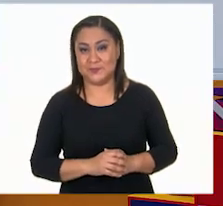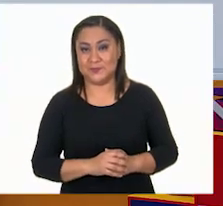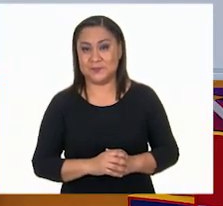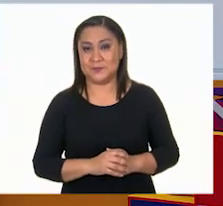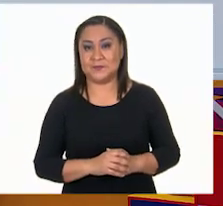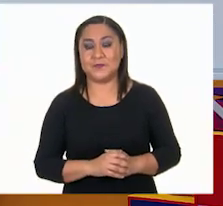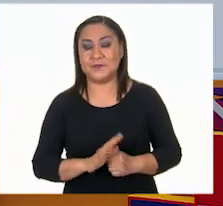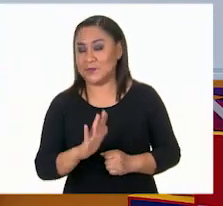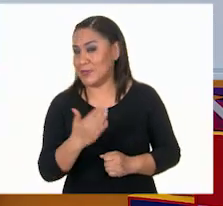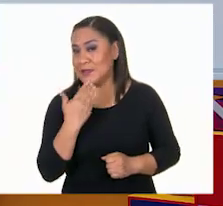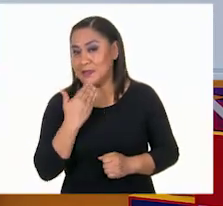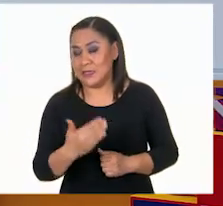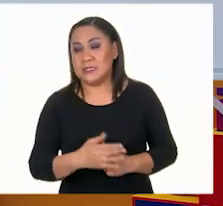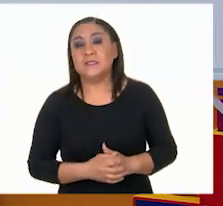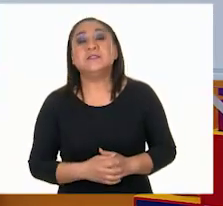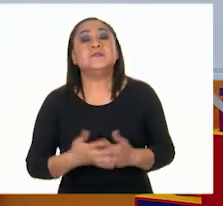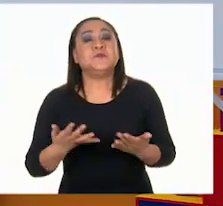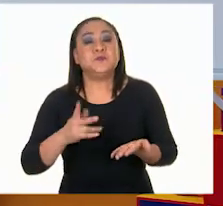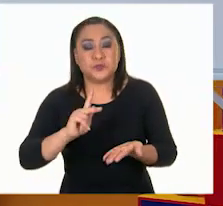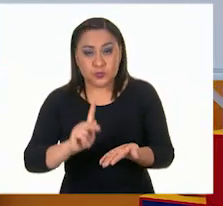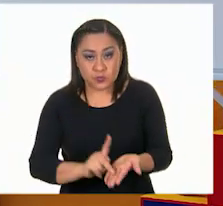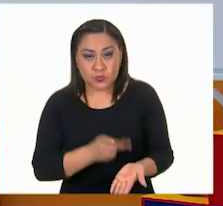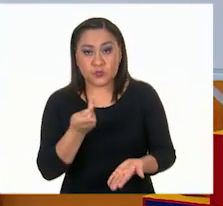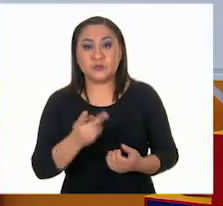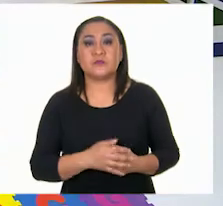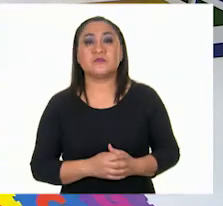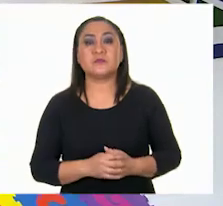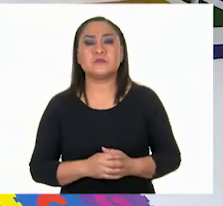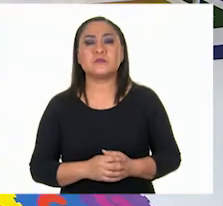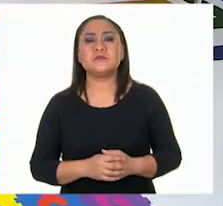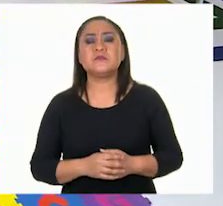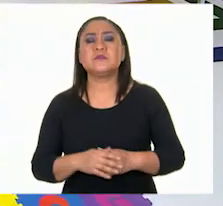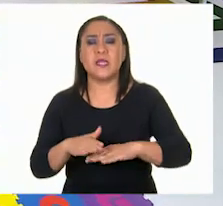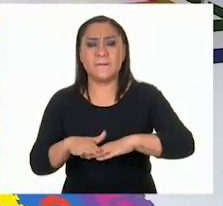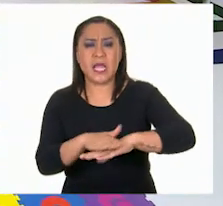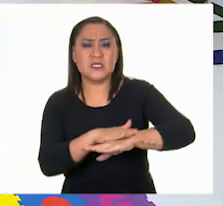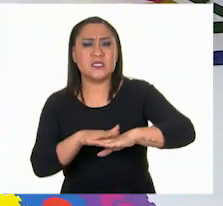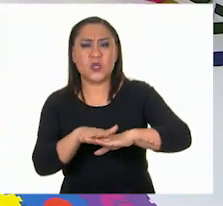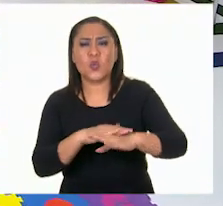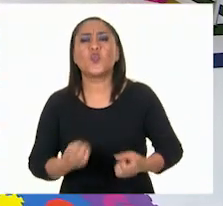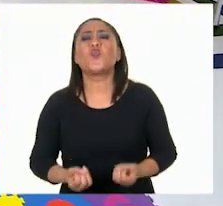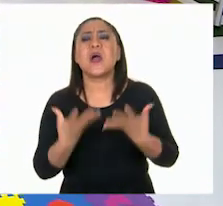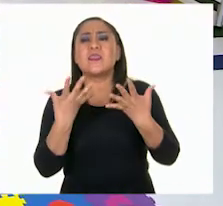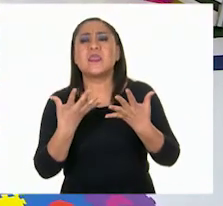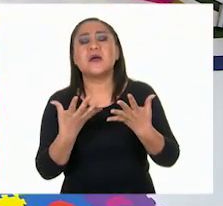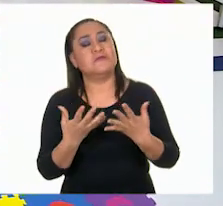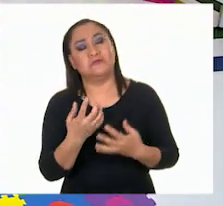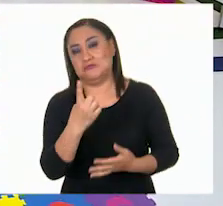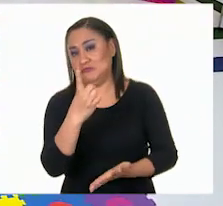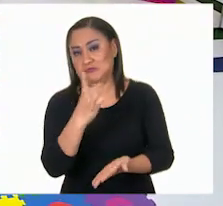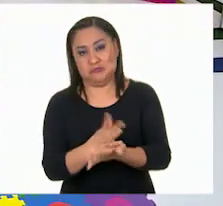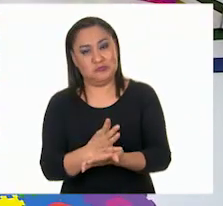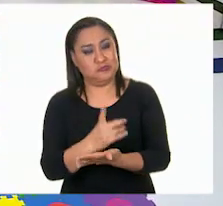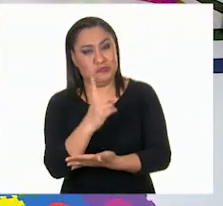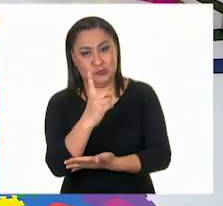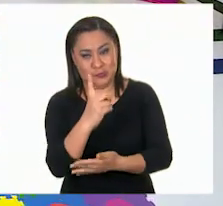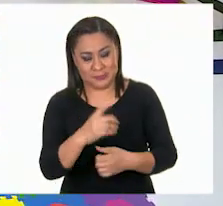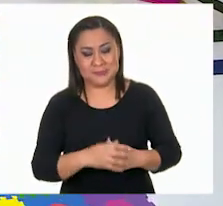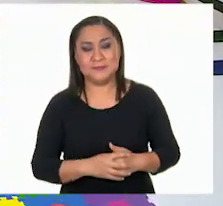Muy bien. Nuevamente, ¿cuántas bases tiene? Una sola base. Una sola base. Muy bien.